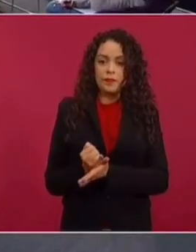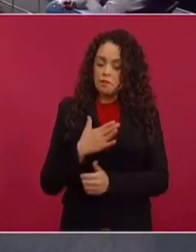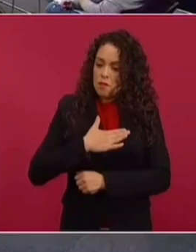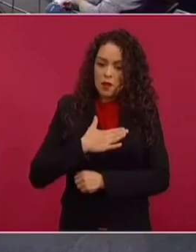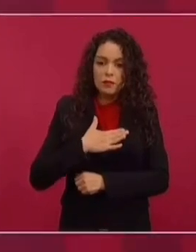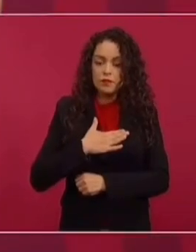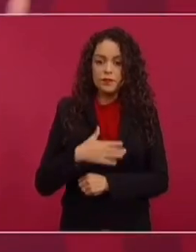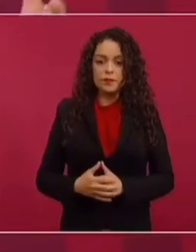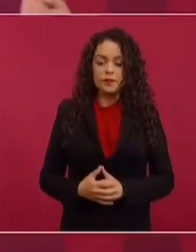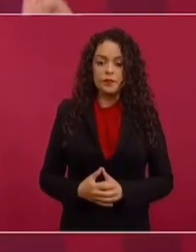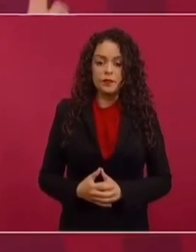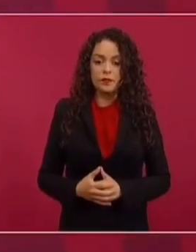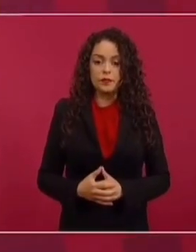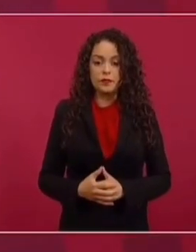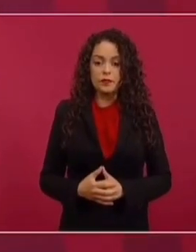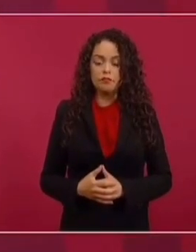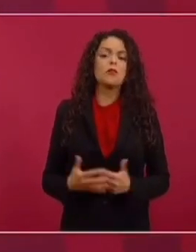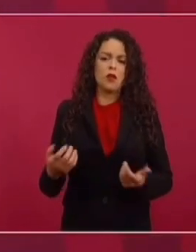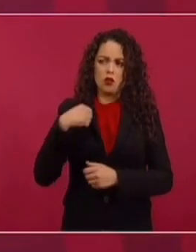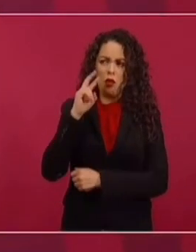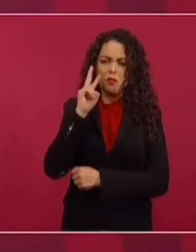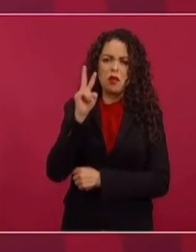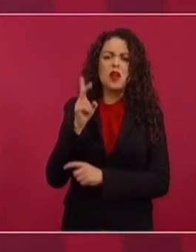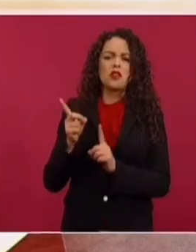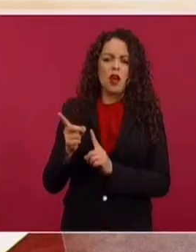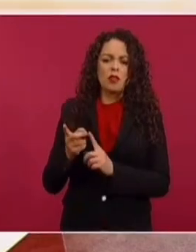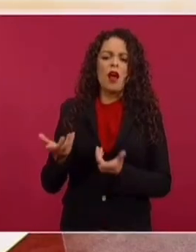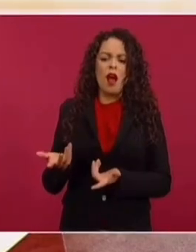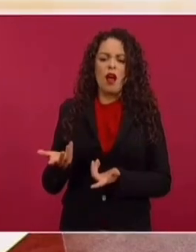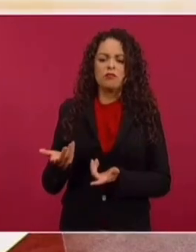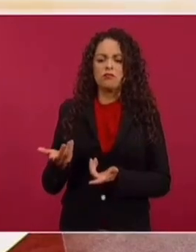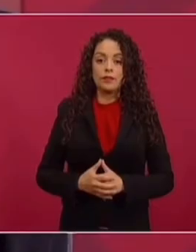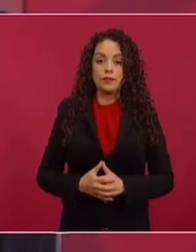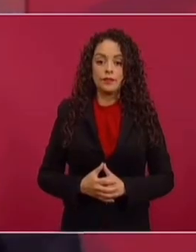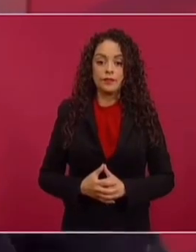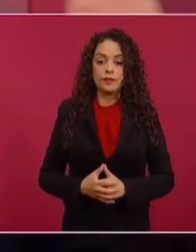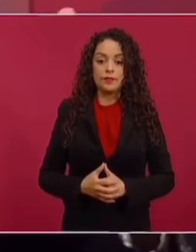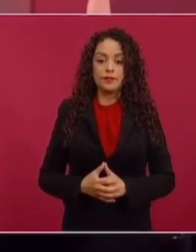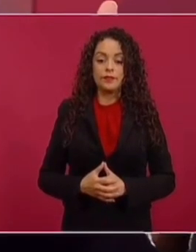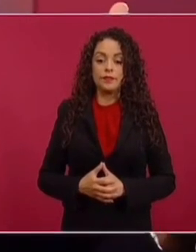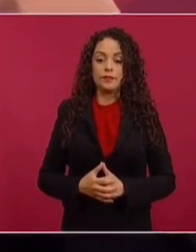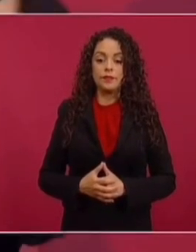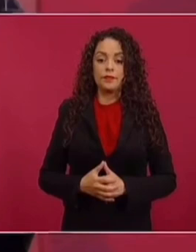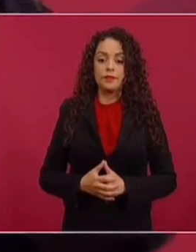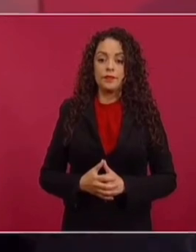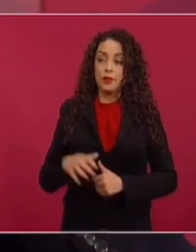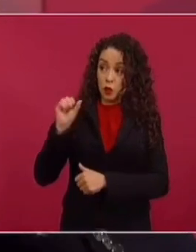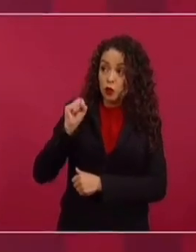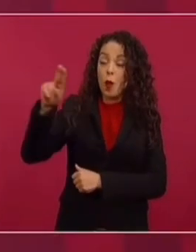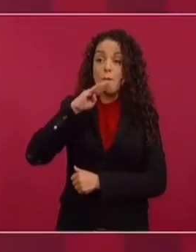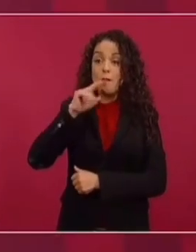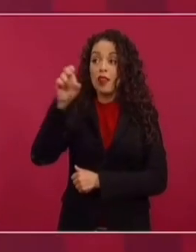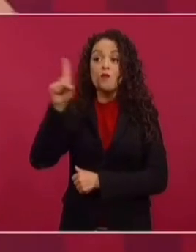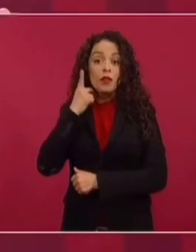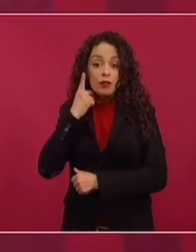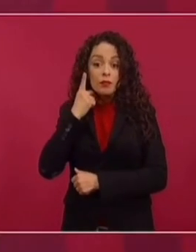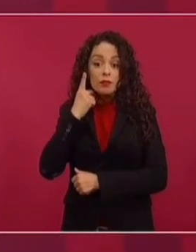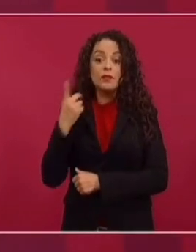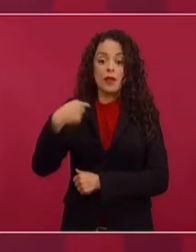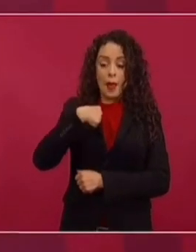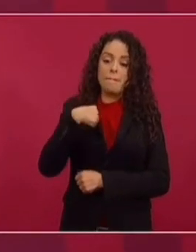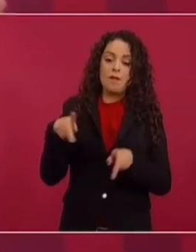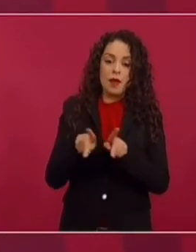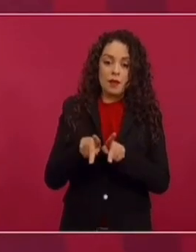En este caso lo he estado viendo por los medios. Entonces, en efecto, la mamá de ella es mi prima.